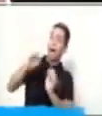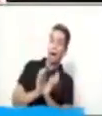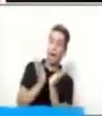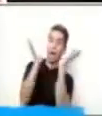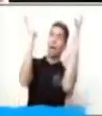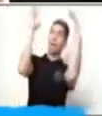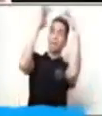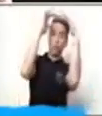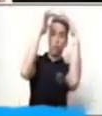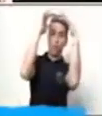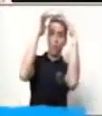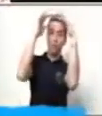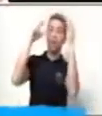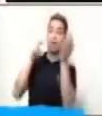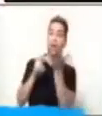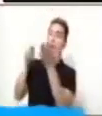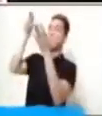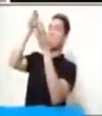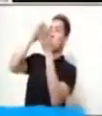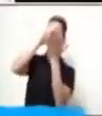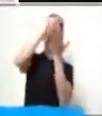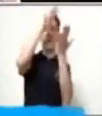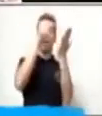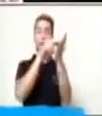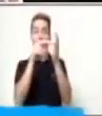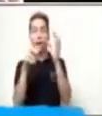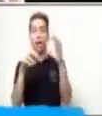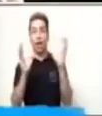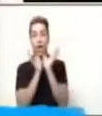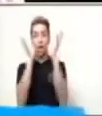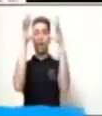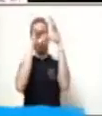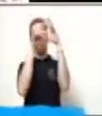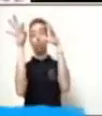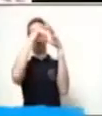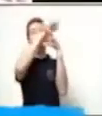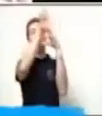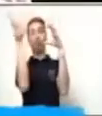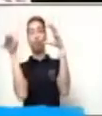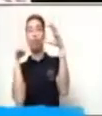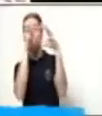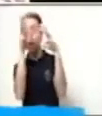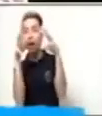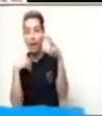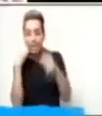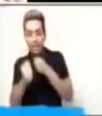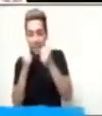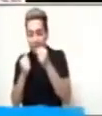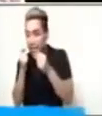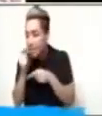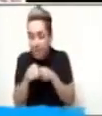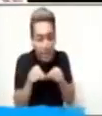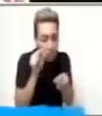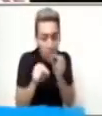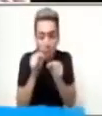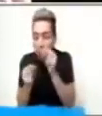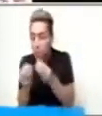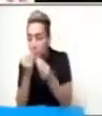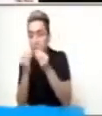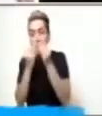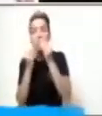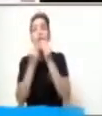de rama en rama. Corro para buscar semillas. Mi nombre